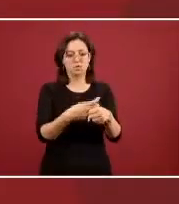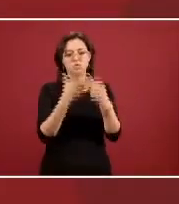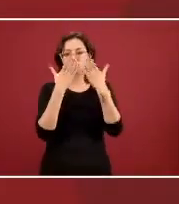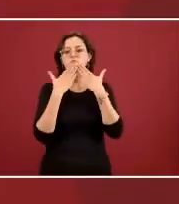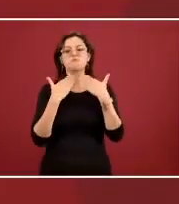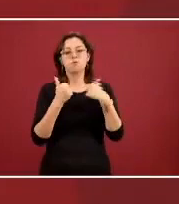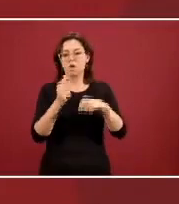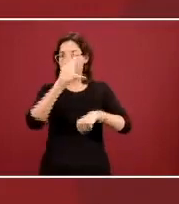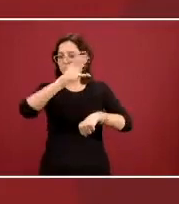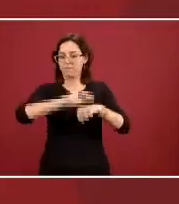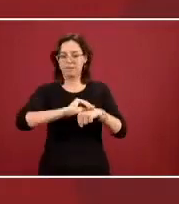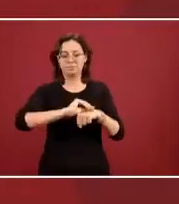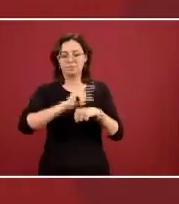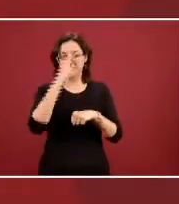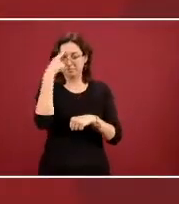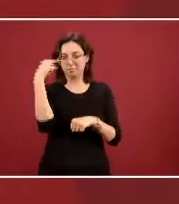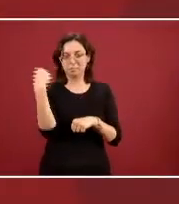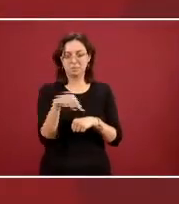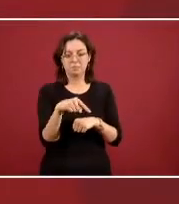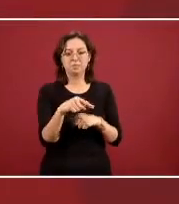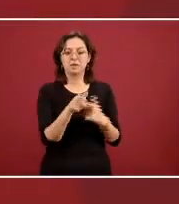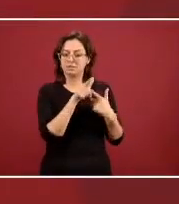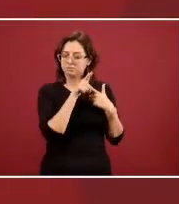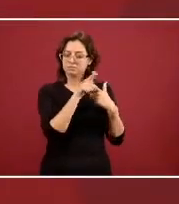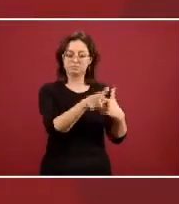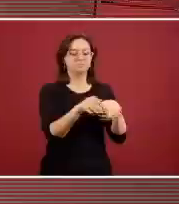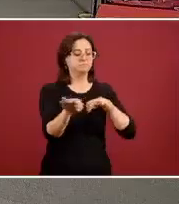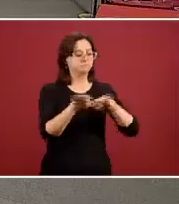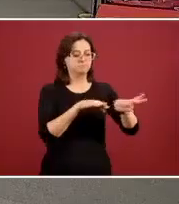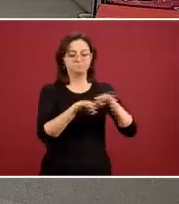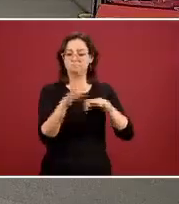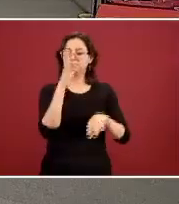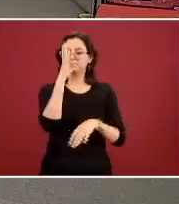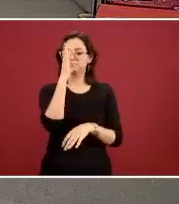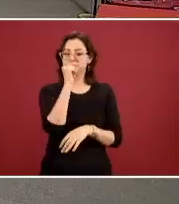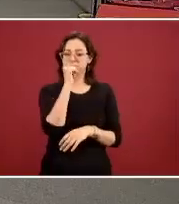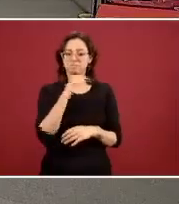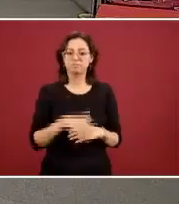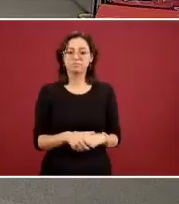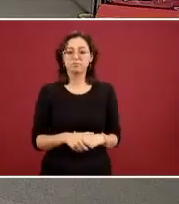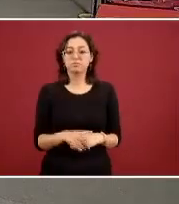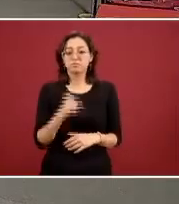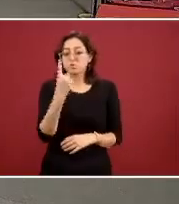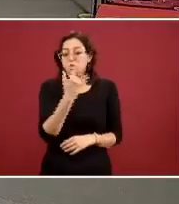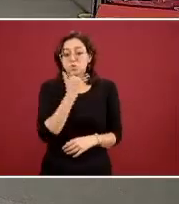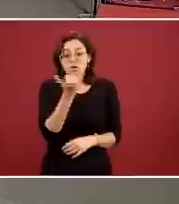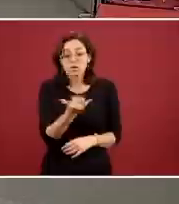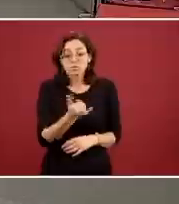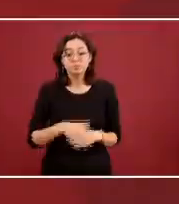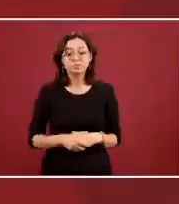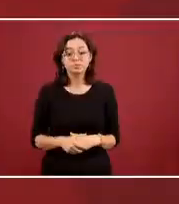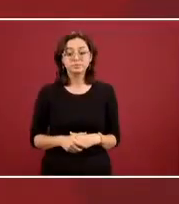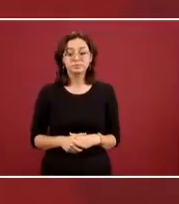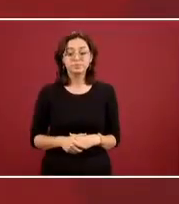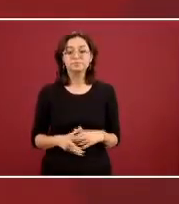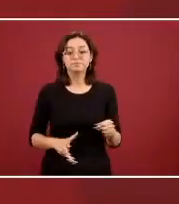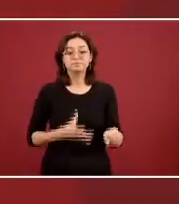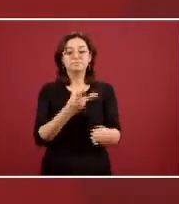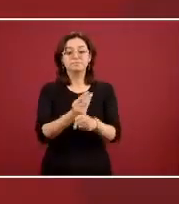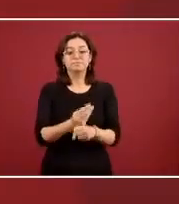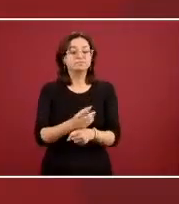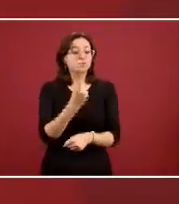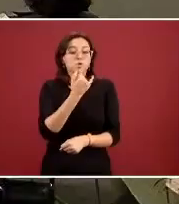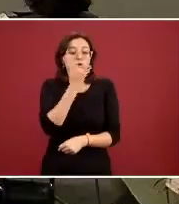para restablecer operaciones es un error es un error y se va a enmendar